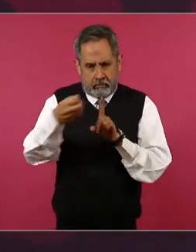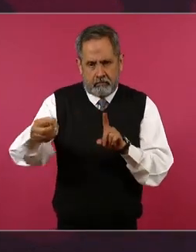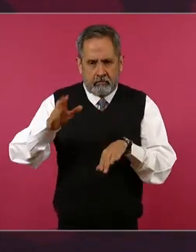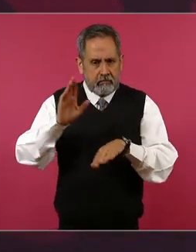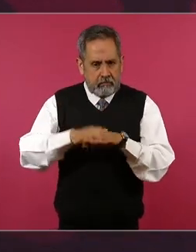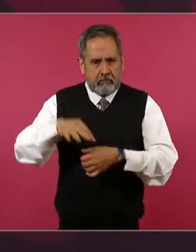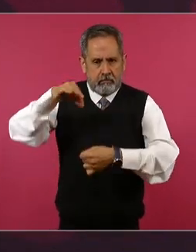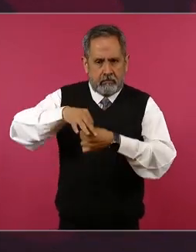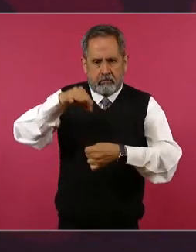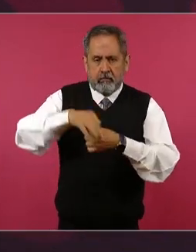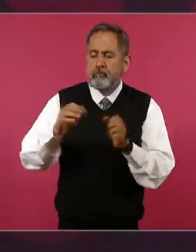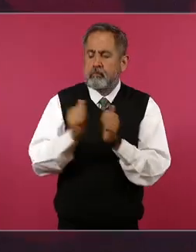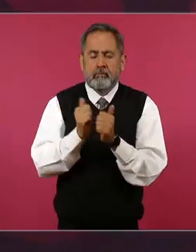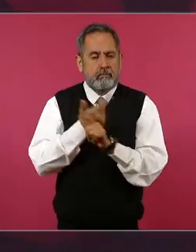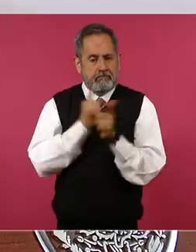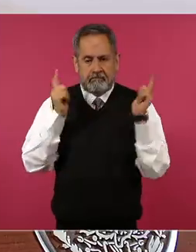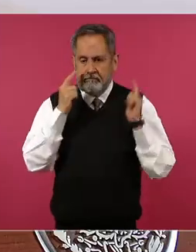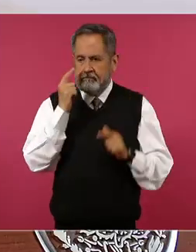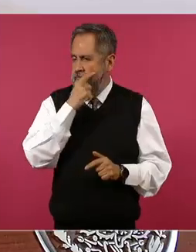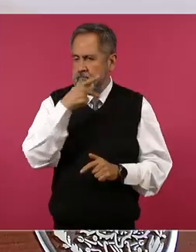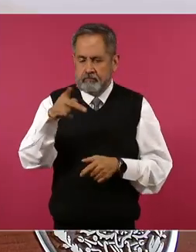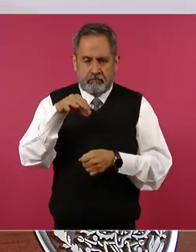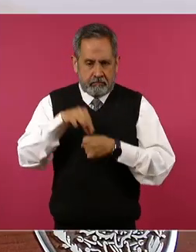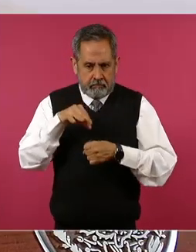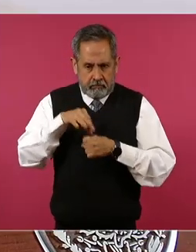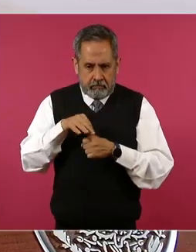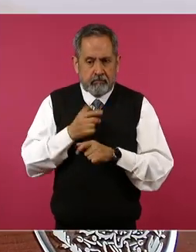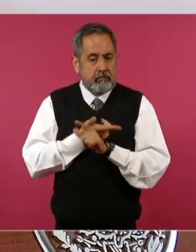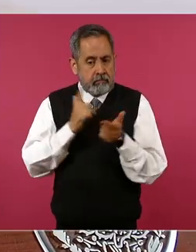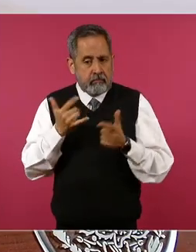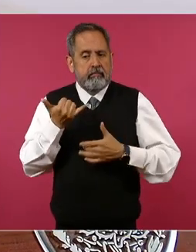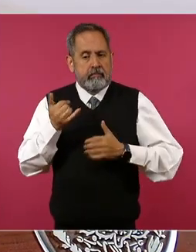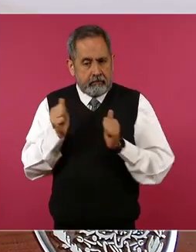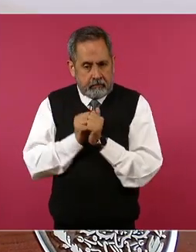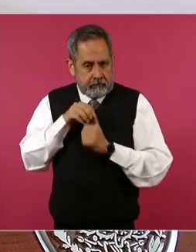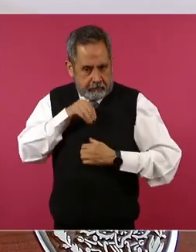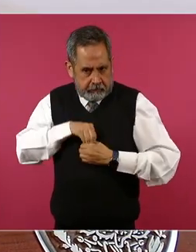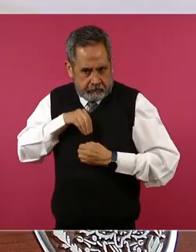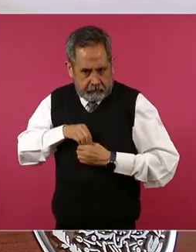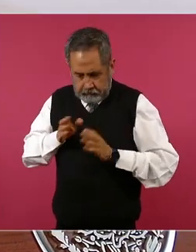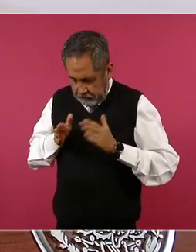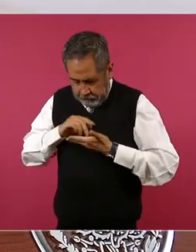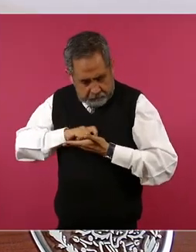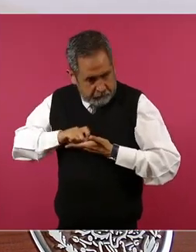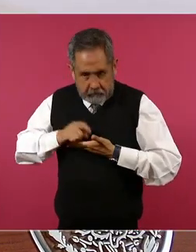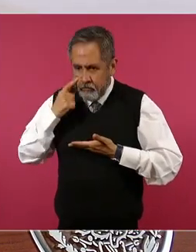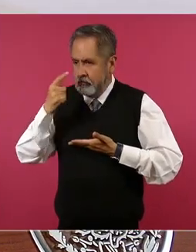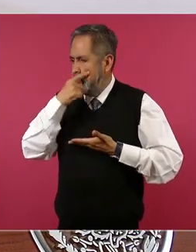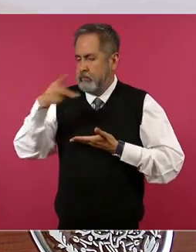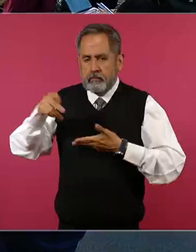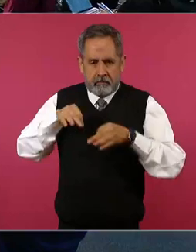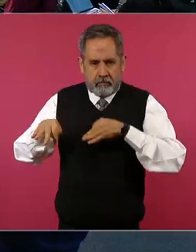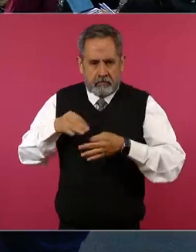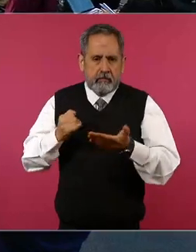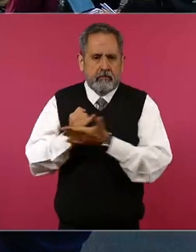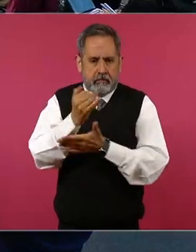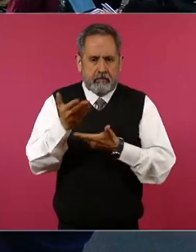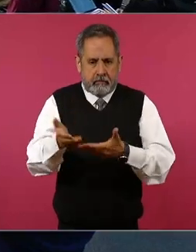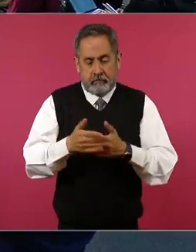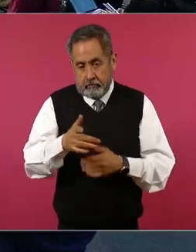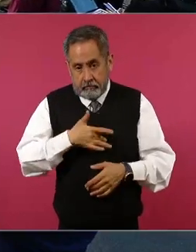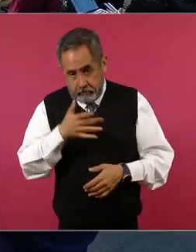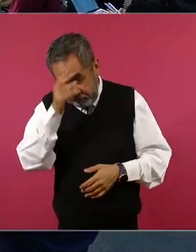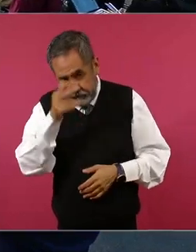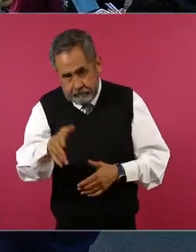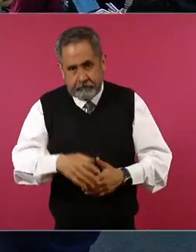garantice el voto libre y secreto y que los trabajadores sean los que decidan si te